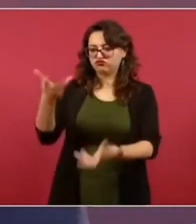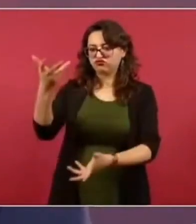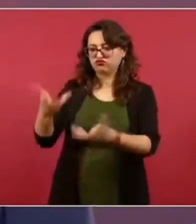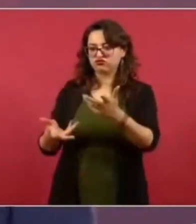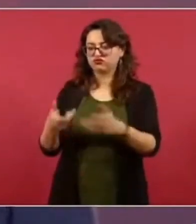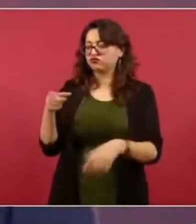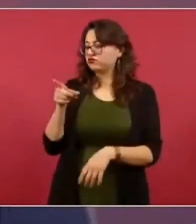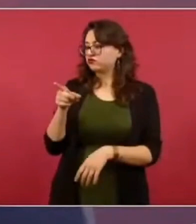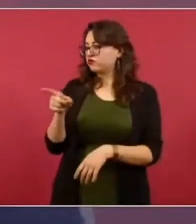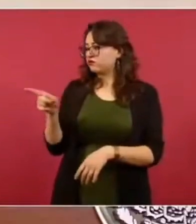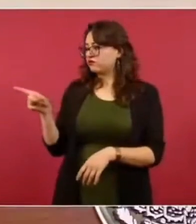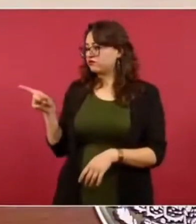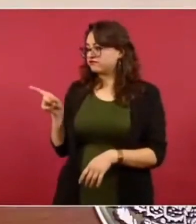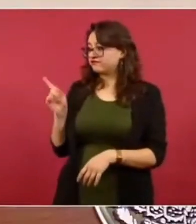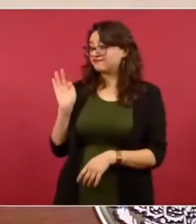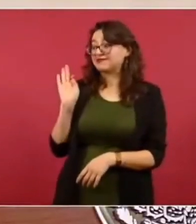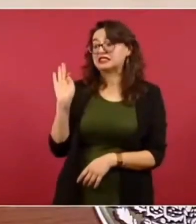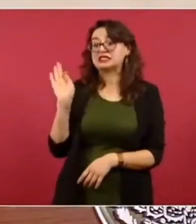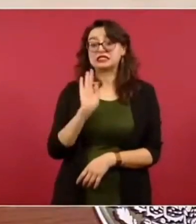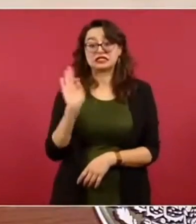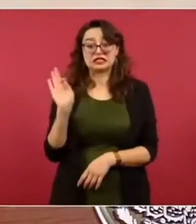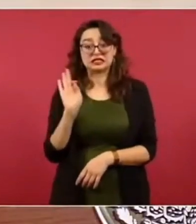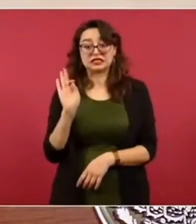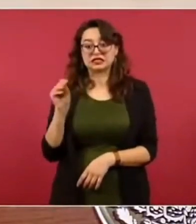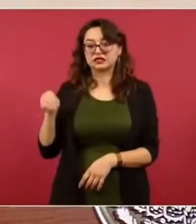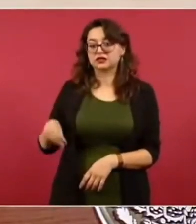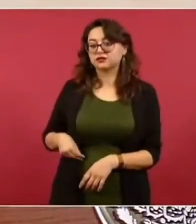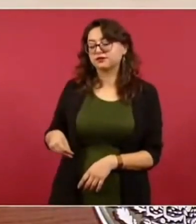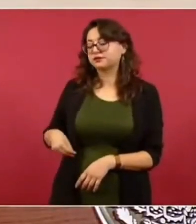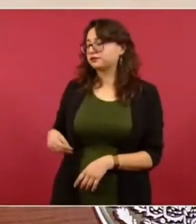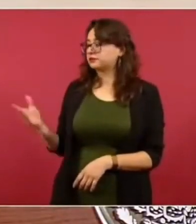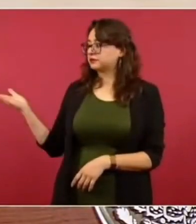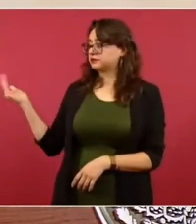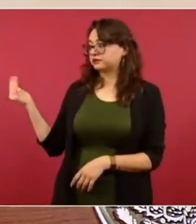presuntamente cometieron un delito.